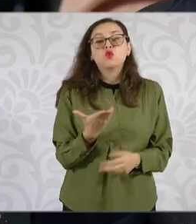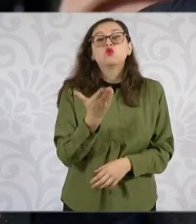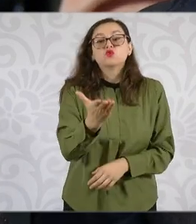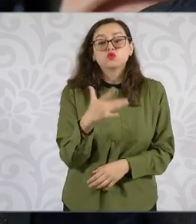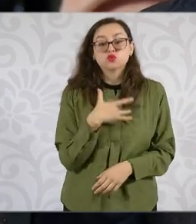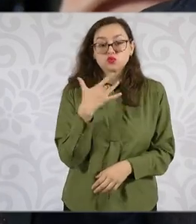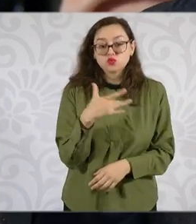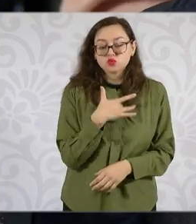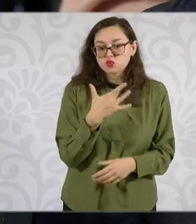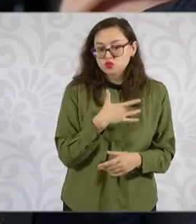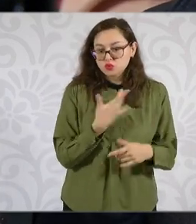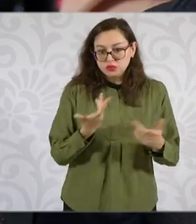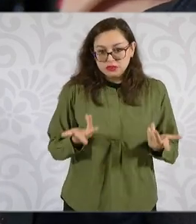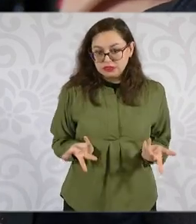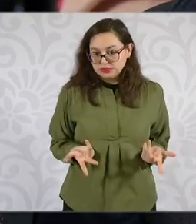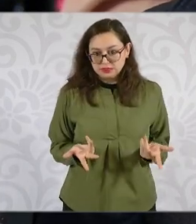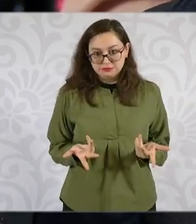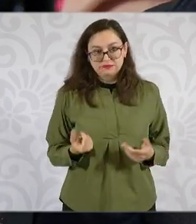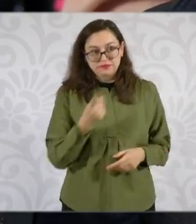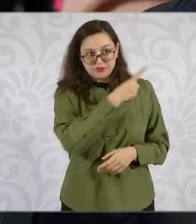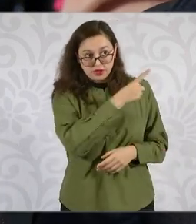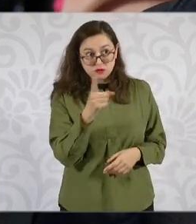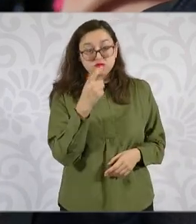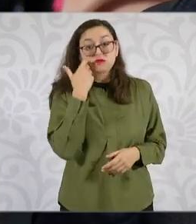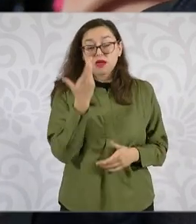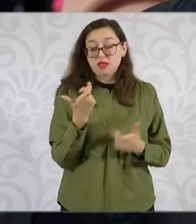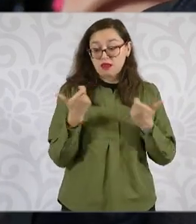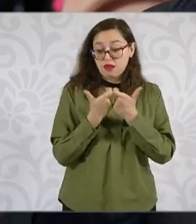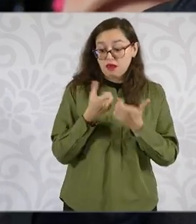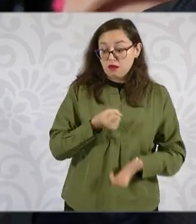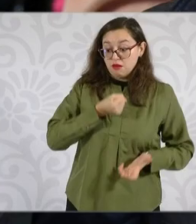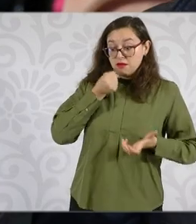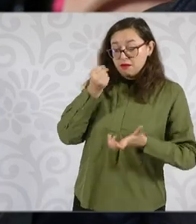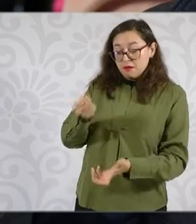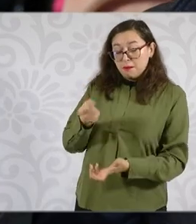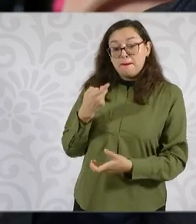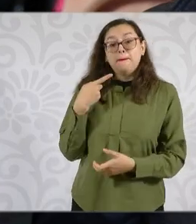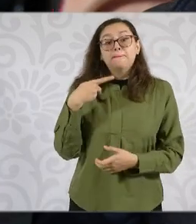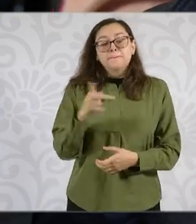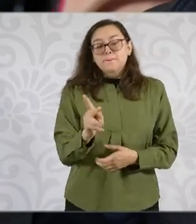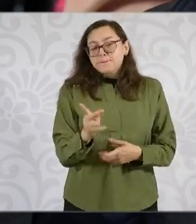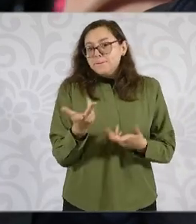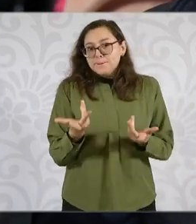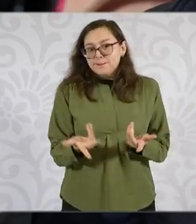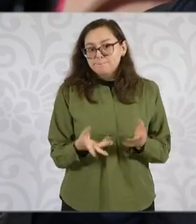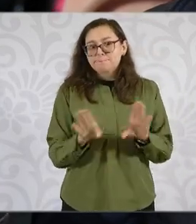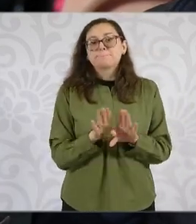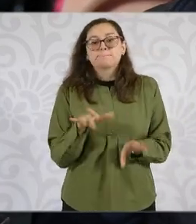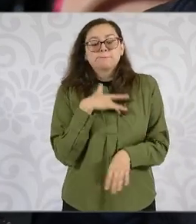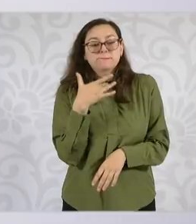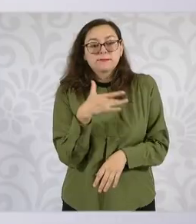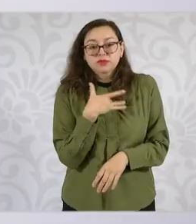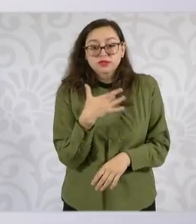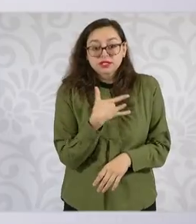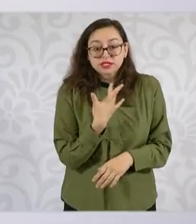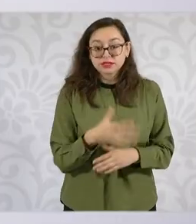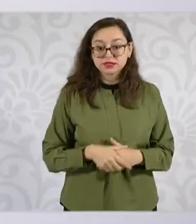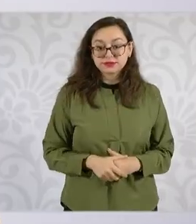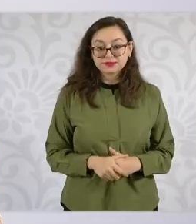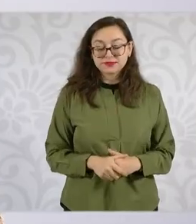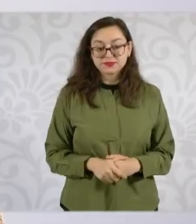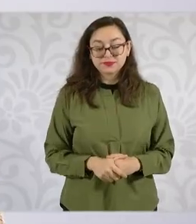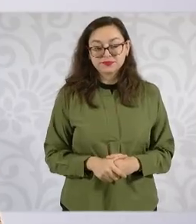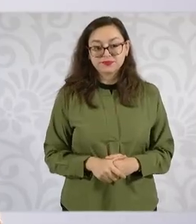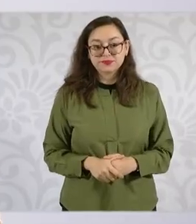dará a estos inversionistas? ¿Qué expectativas tiene del encuentro? ¿Cómo se llevará a cabo? Si